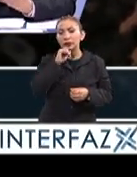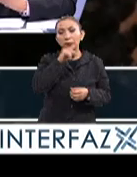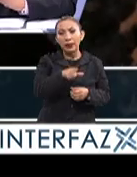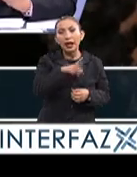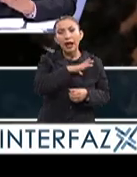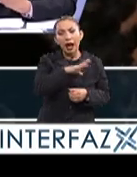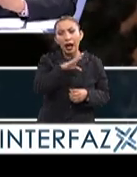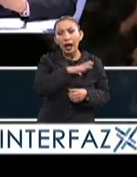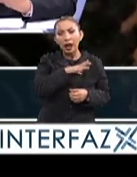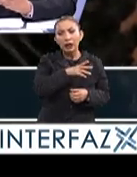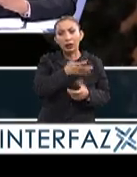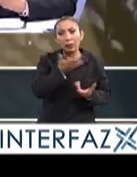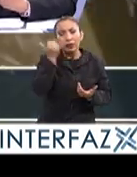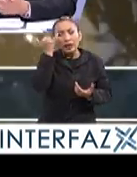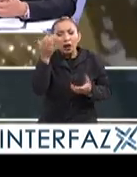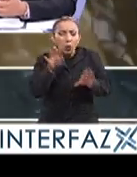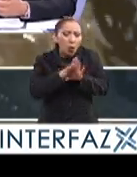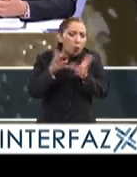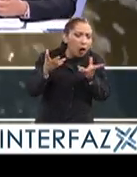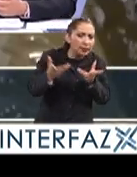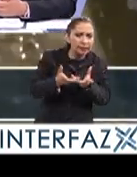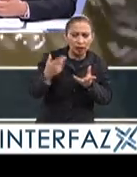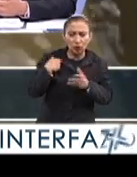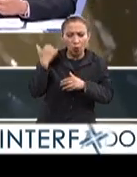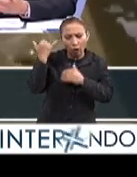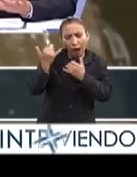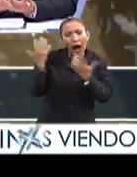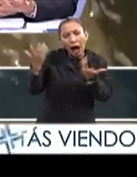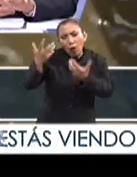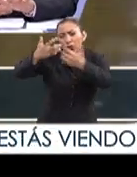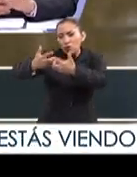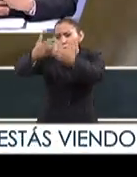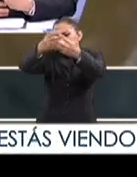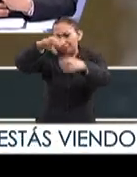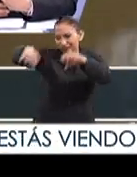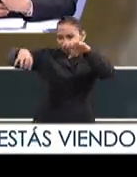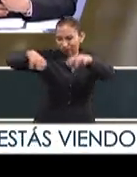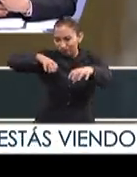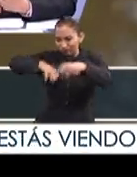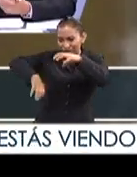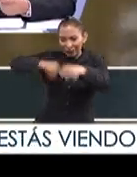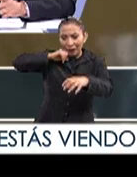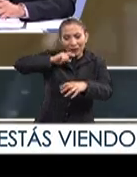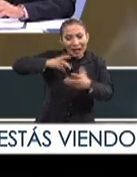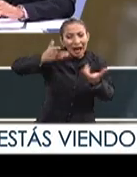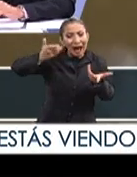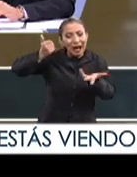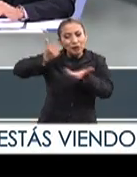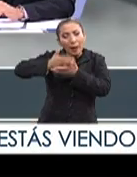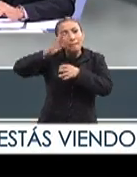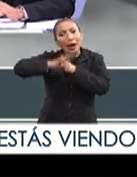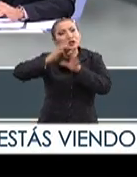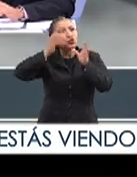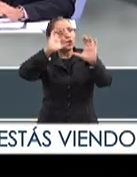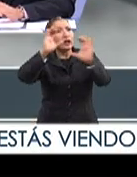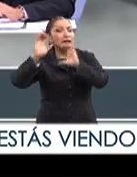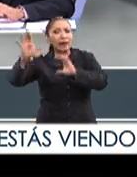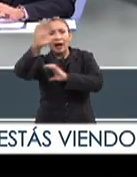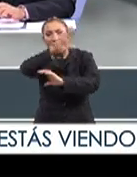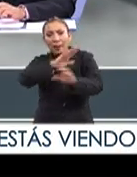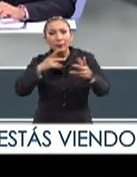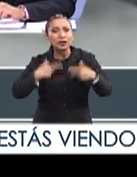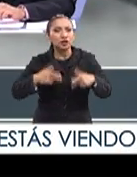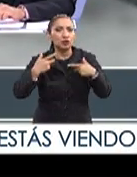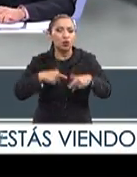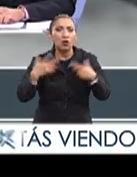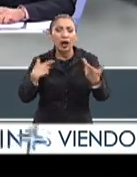al mismo tiempo están en esa lógica de construir, mientras desarrollan la industria, construir aspectos más nobles para el desarrollo social,